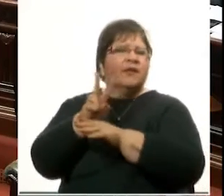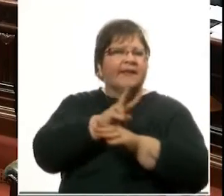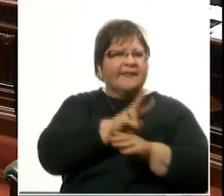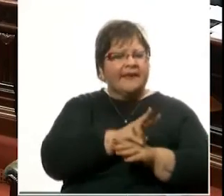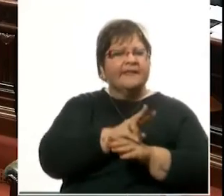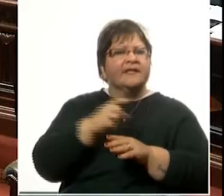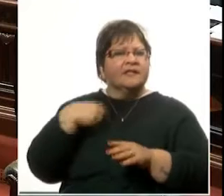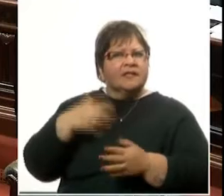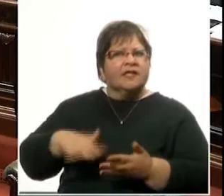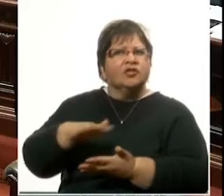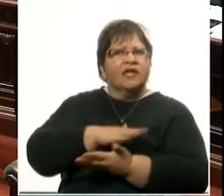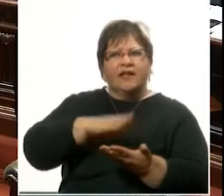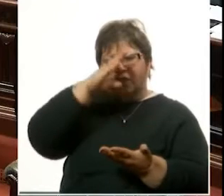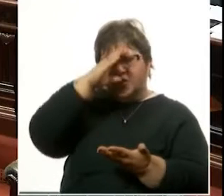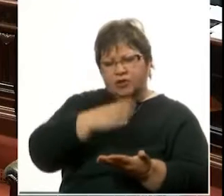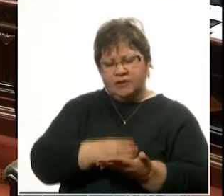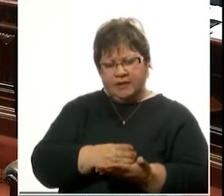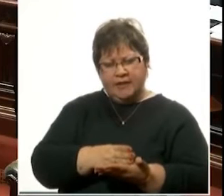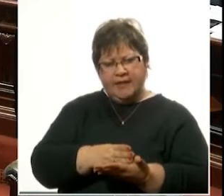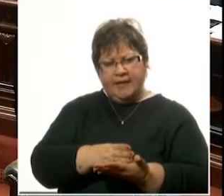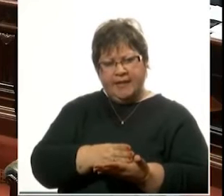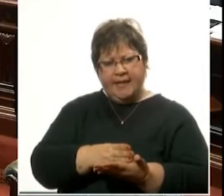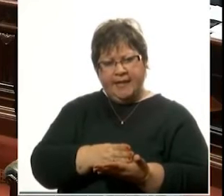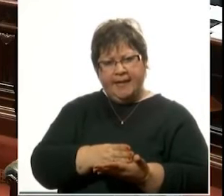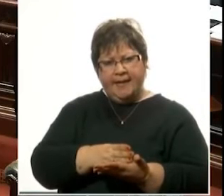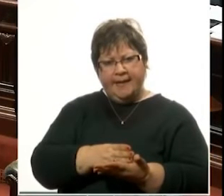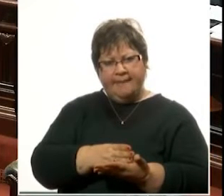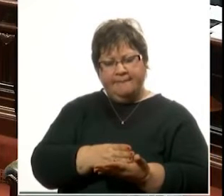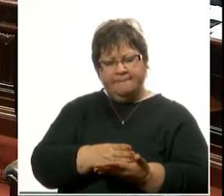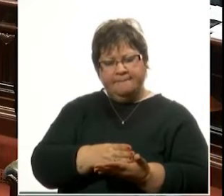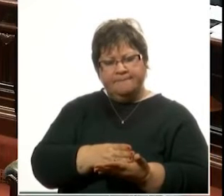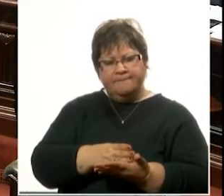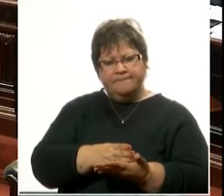un funcionamiento democrático de la Fuerza Armada. ¡Gracias!